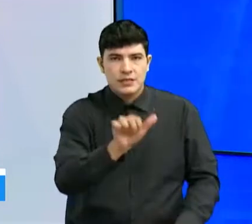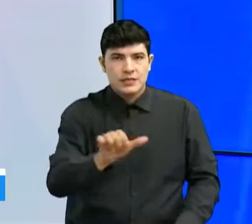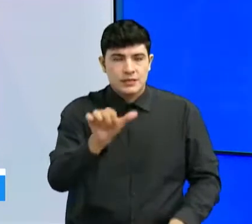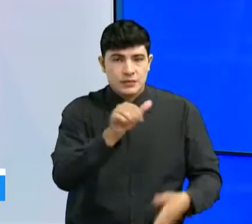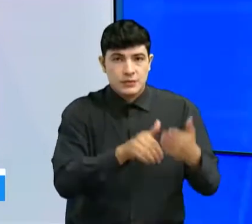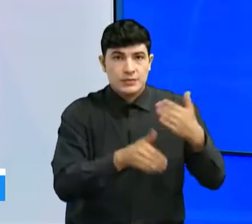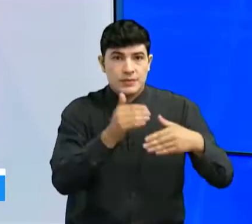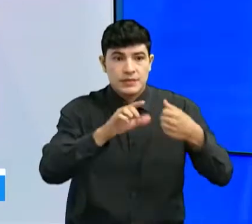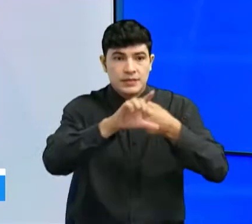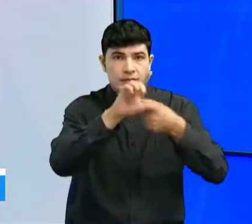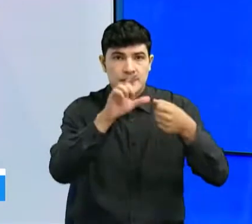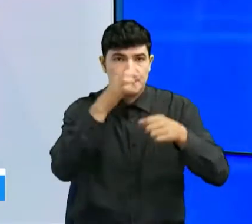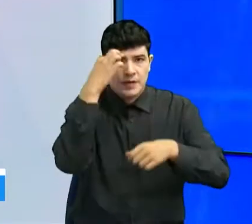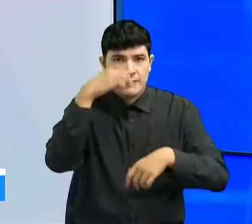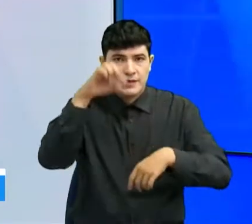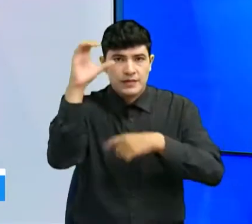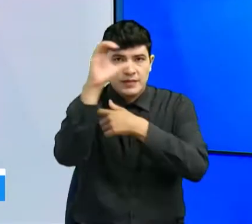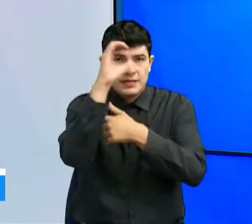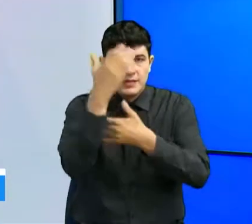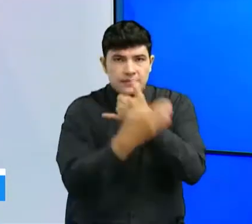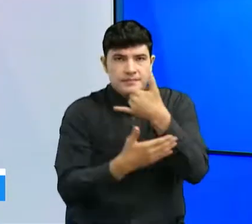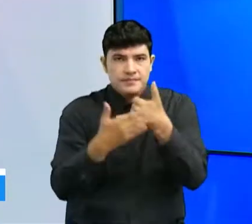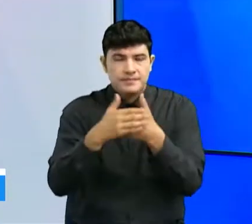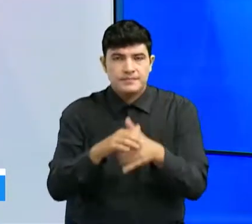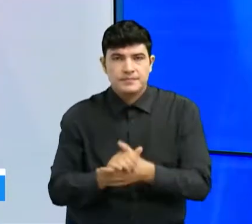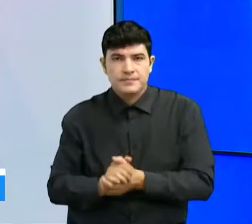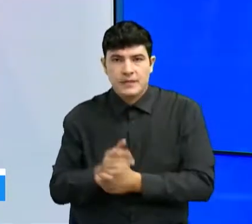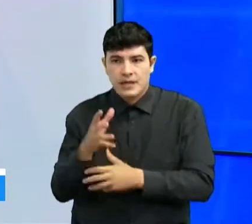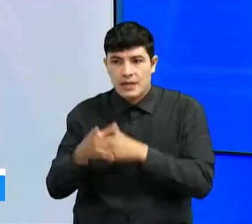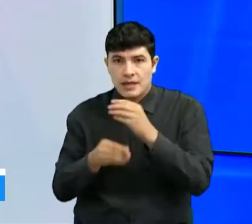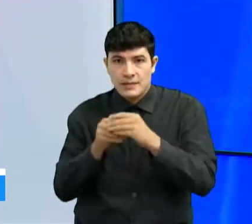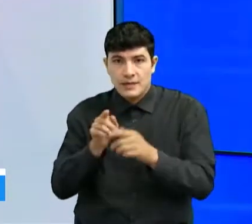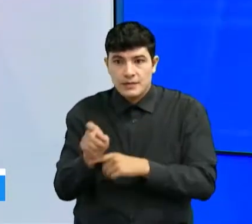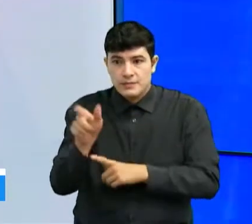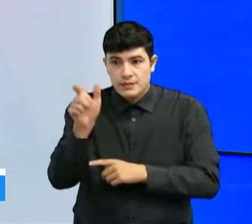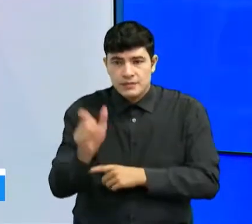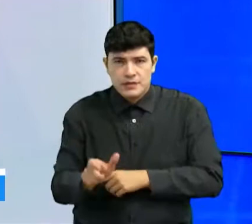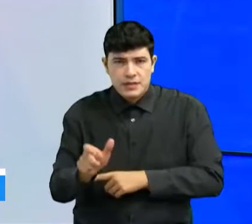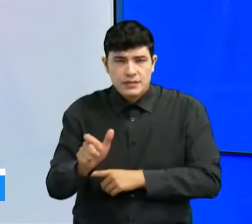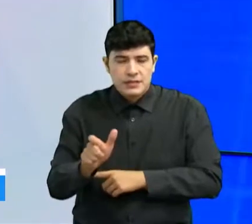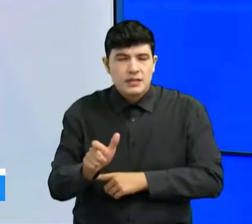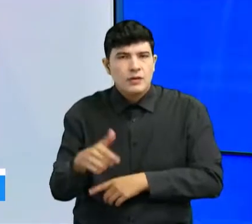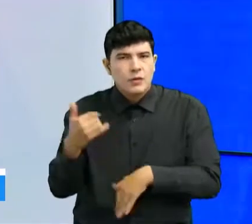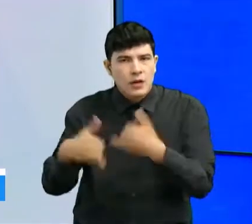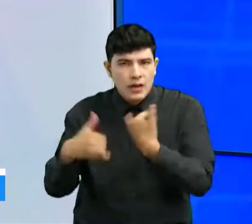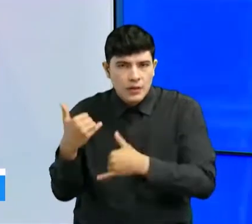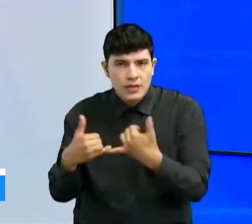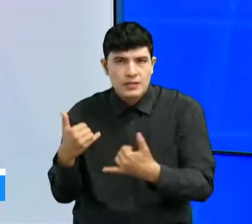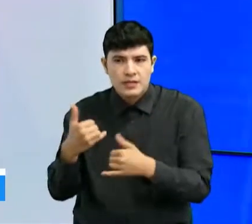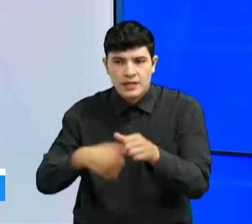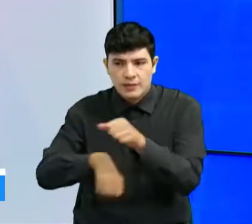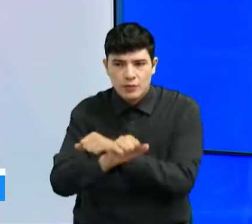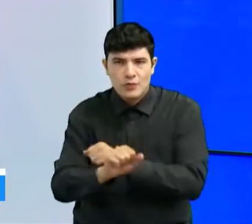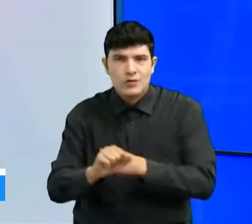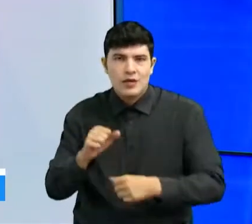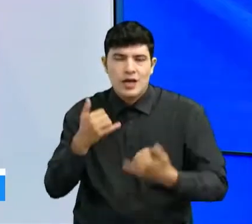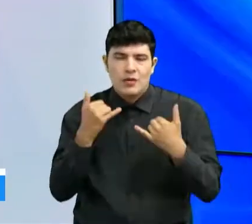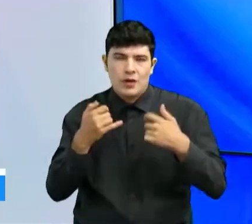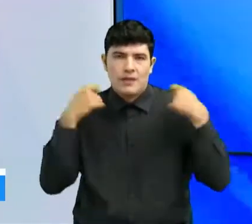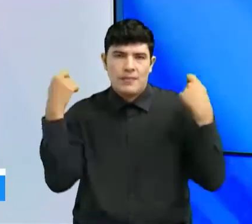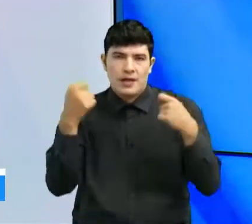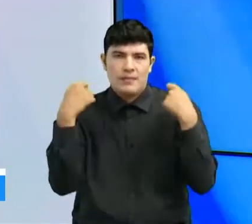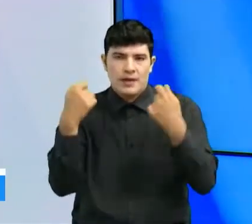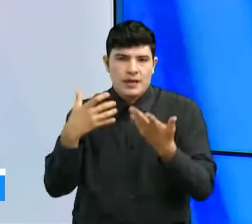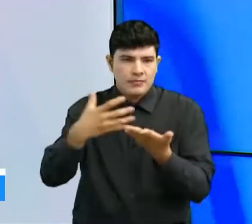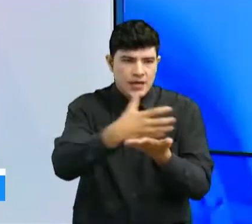Y los deportistas de Santander hacen una campaña para ayudar a Jovanis Menko, la joven portera del Real Santander, que hace pocos días le fue amputada